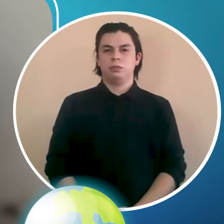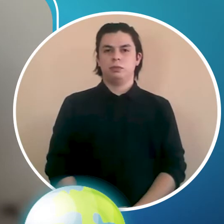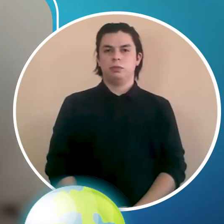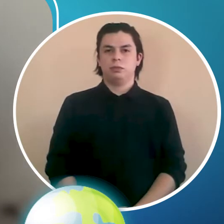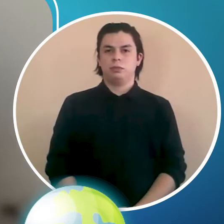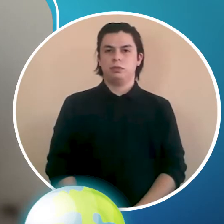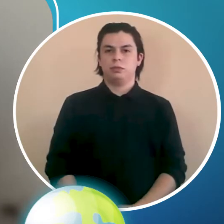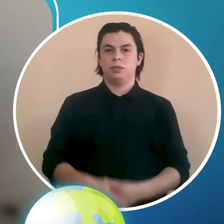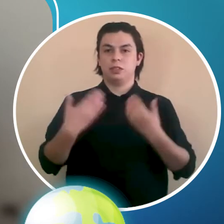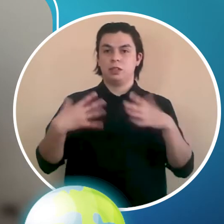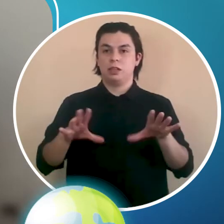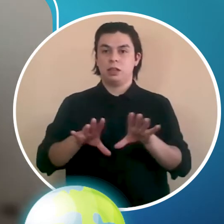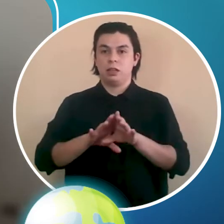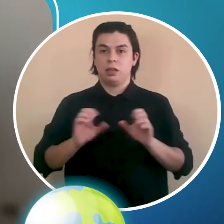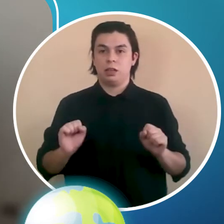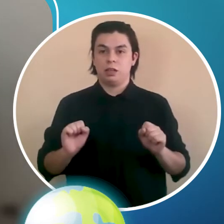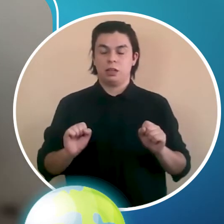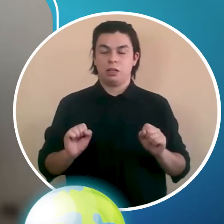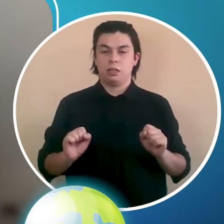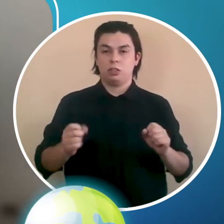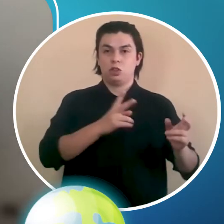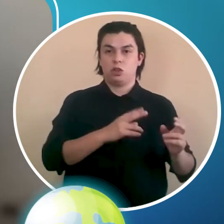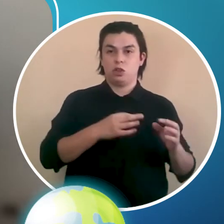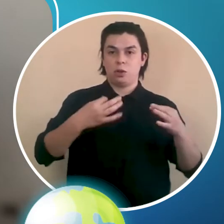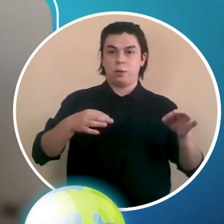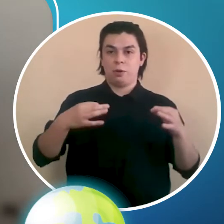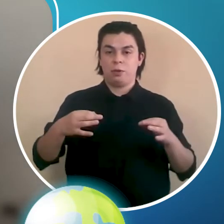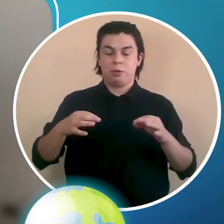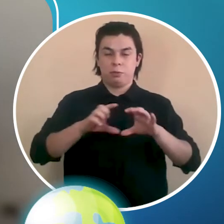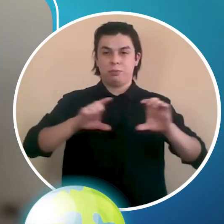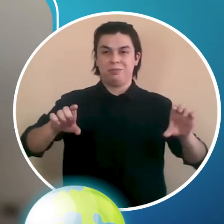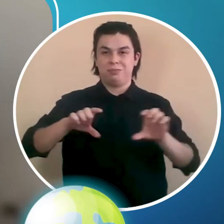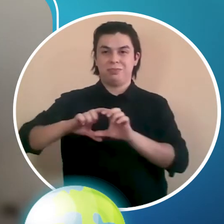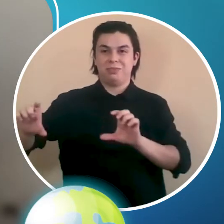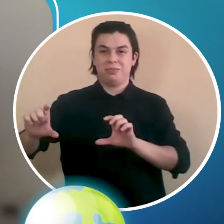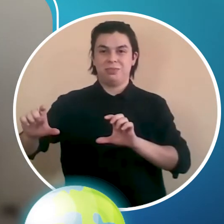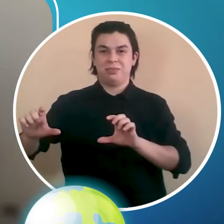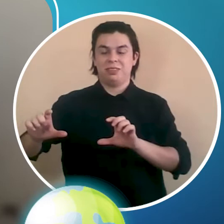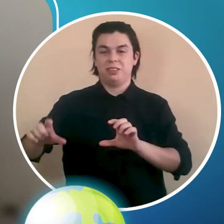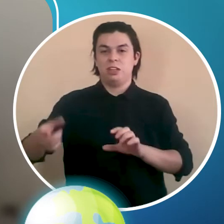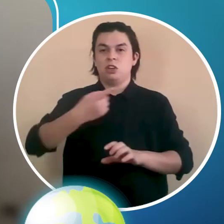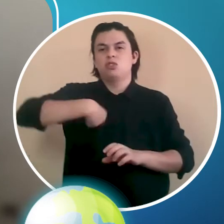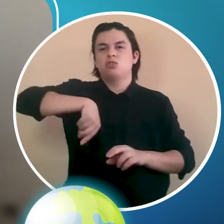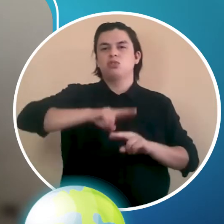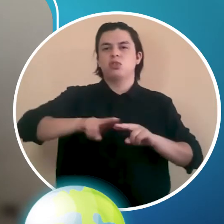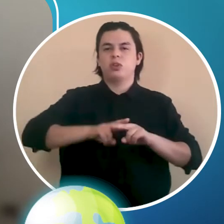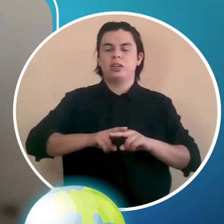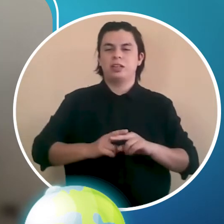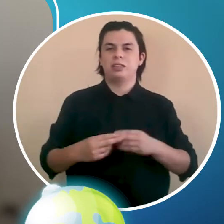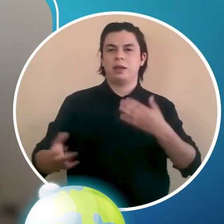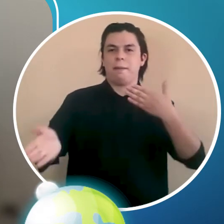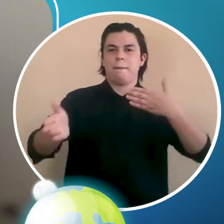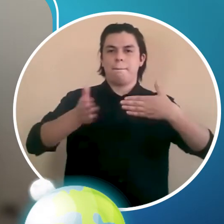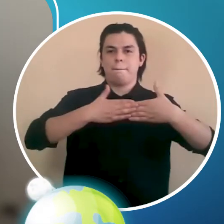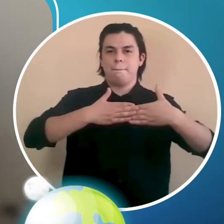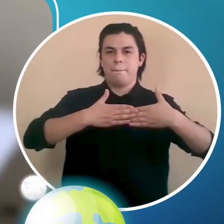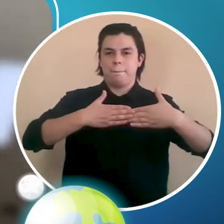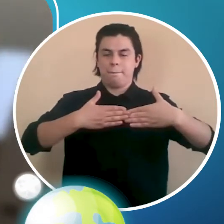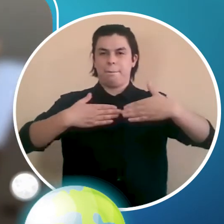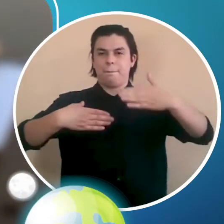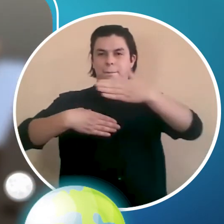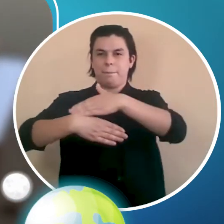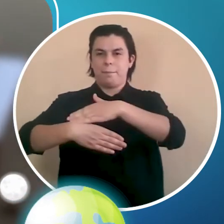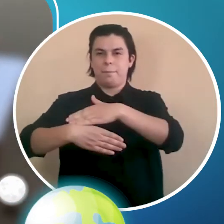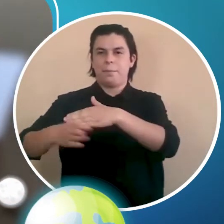Bueno, ahora que ya tenemos nuestras hojas de papel recortadas, lo que vamos a hacer es pegar los extremos más cortos de las hojas,